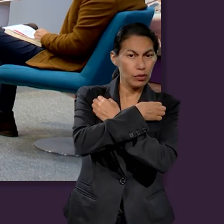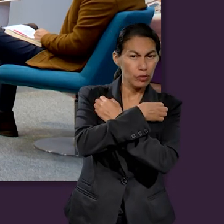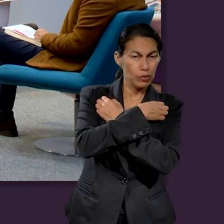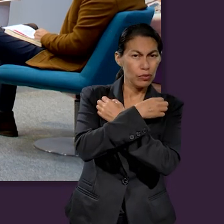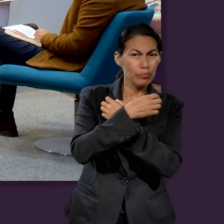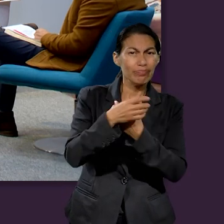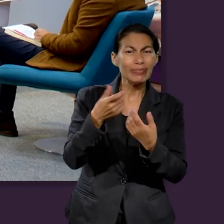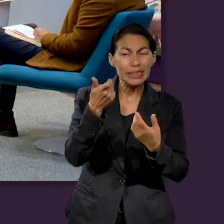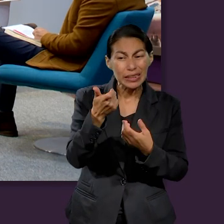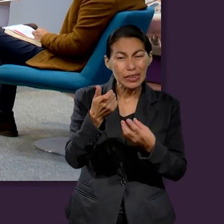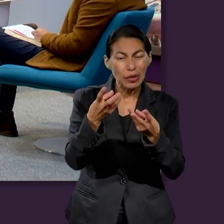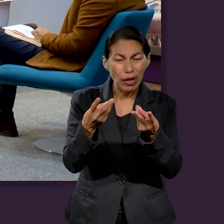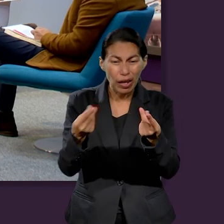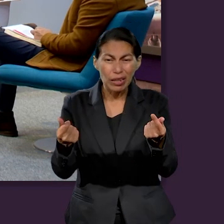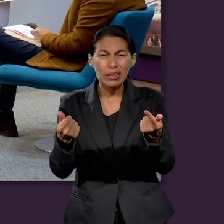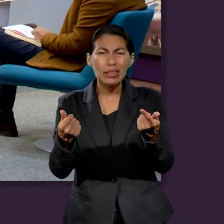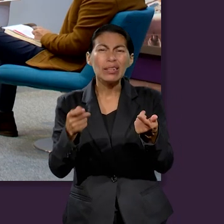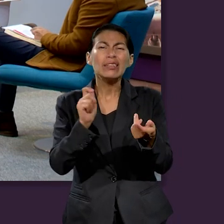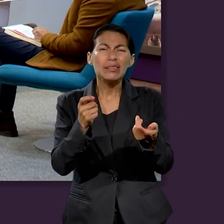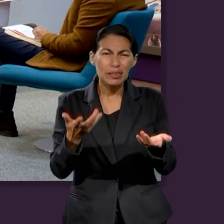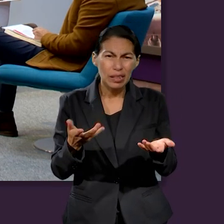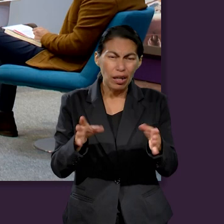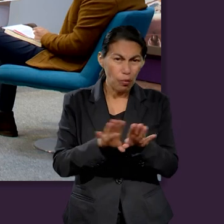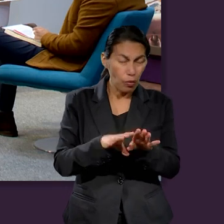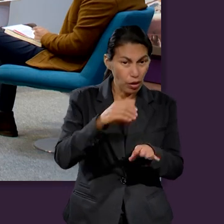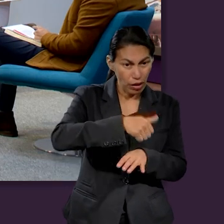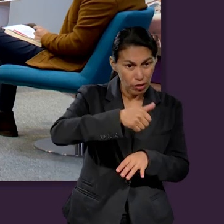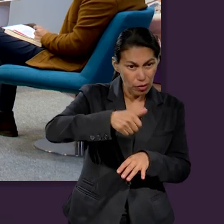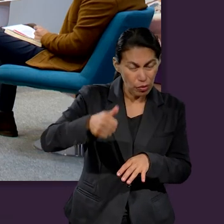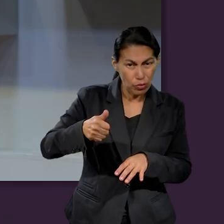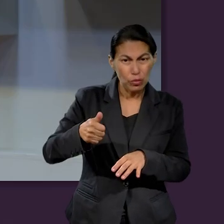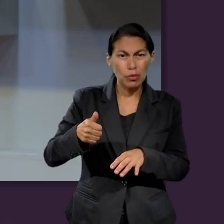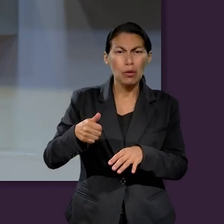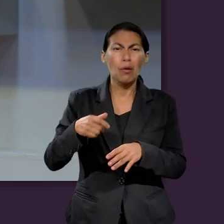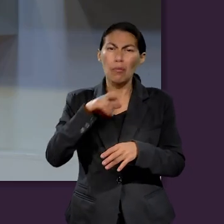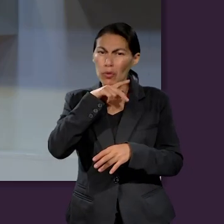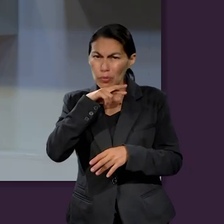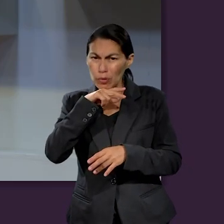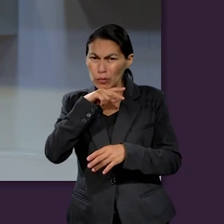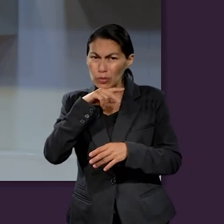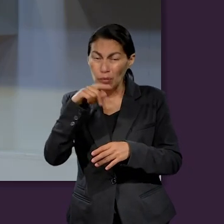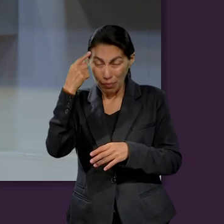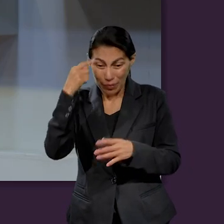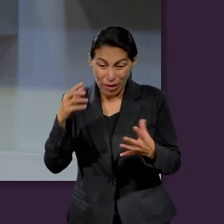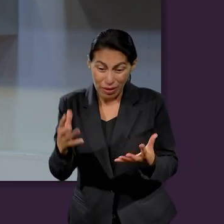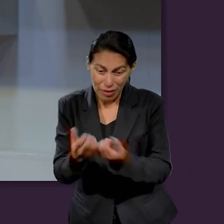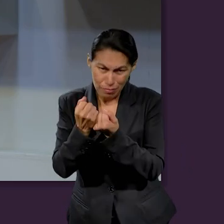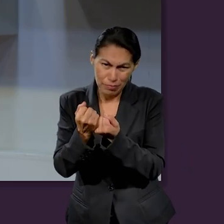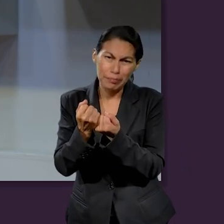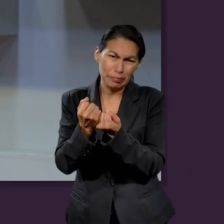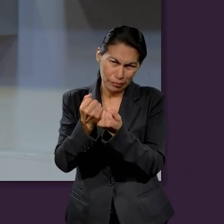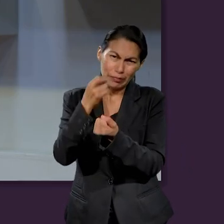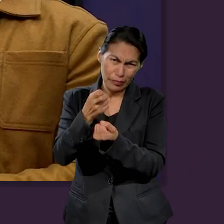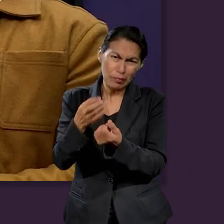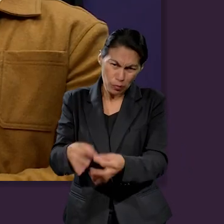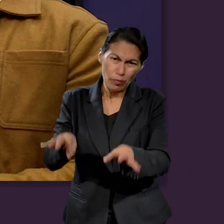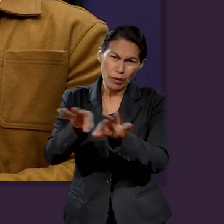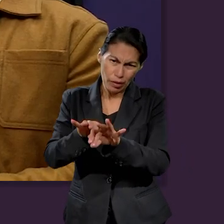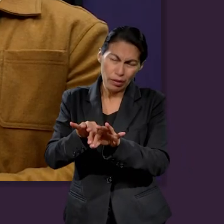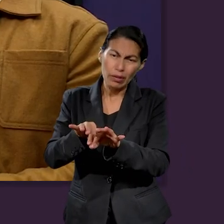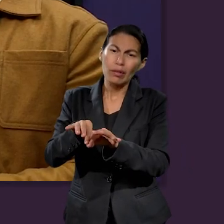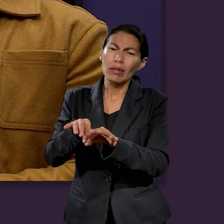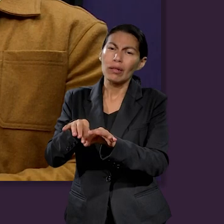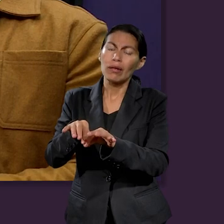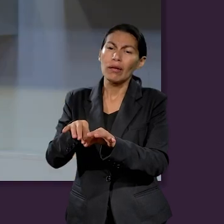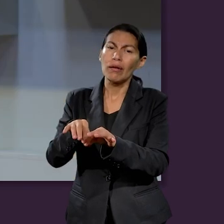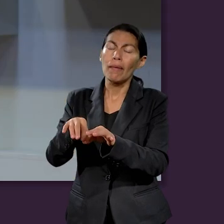salvación y hay que preocuparnos, pero lo que tú mencionabas, ¿no? De la educación financiera, es decir, ¿cómo me puedo organizar financieramente, no? Yo